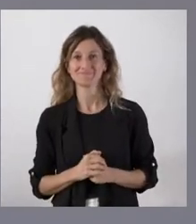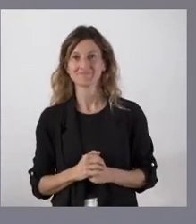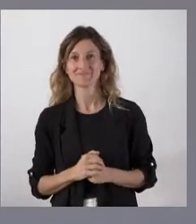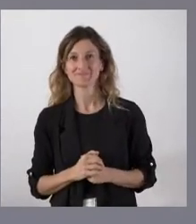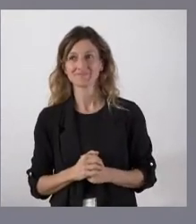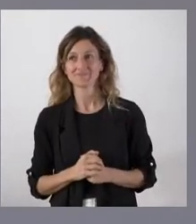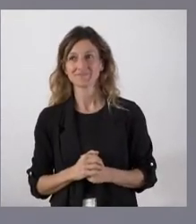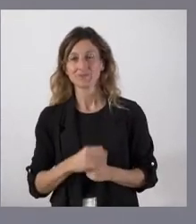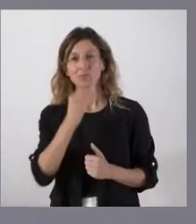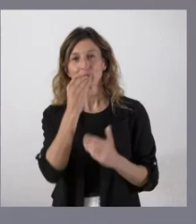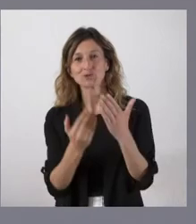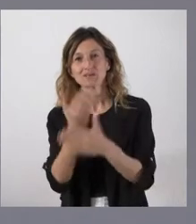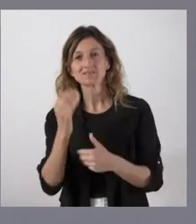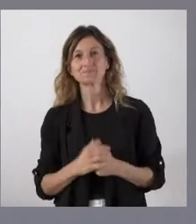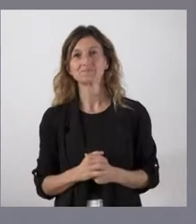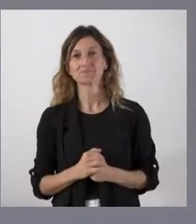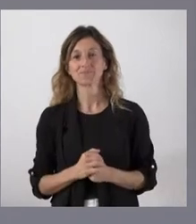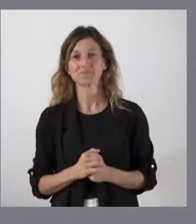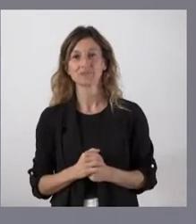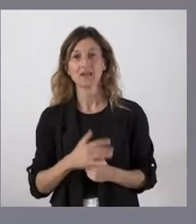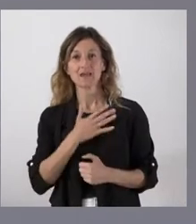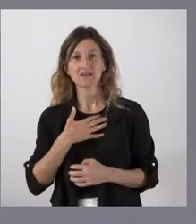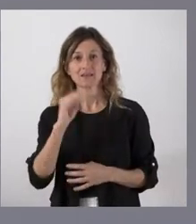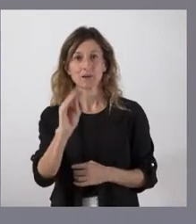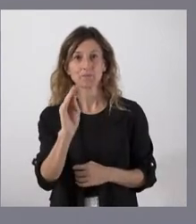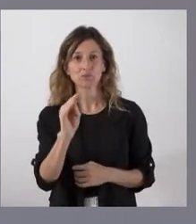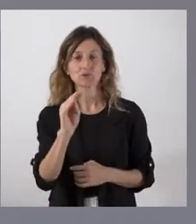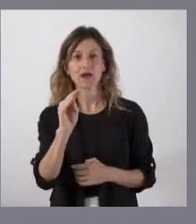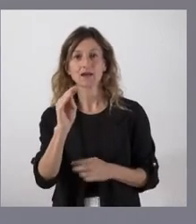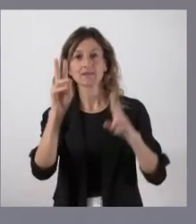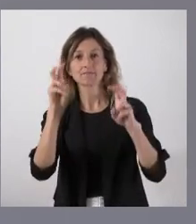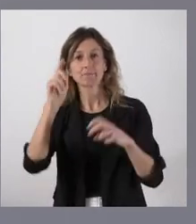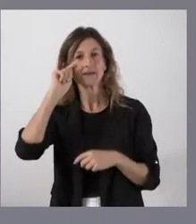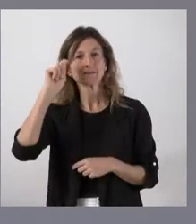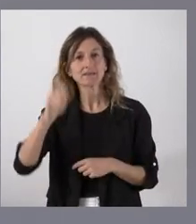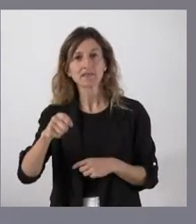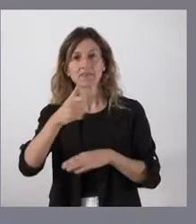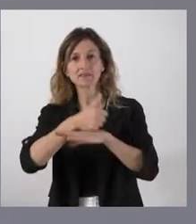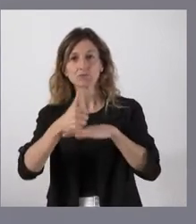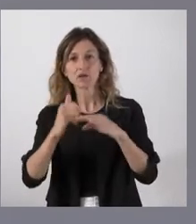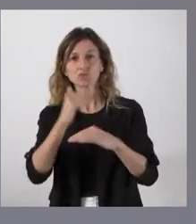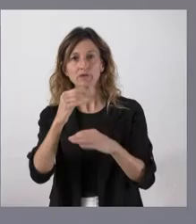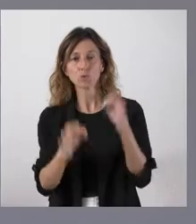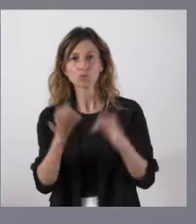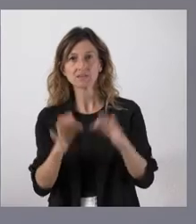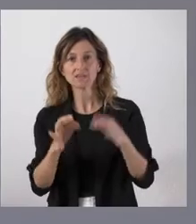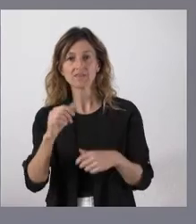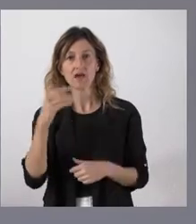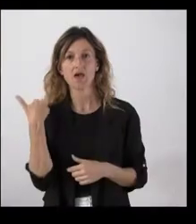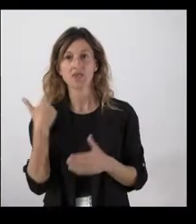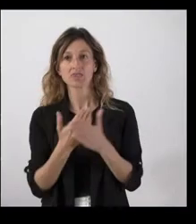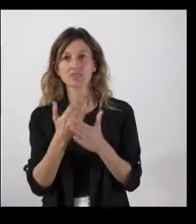Sí, buenos días, portavoz. Quería preguntarle en primer lugar sobre la sentencia del Tribunal Supremo de Justicia que hemos conocido estos días.